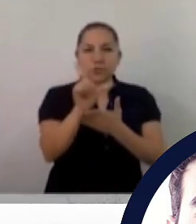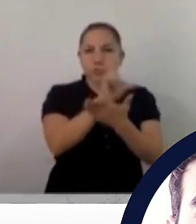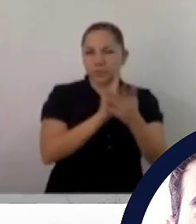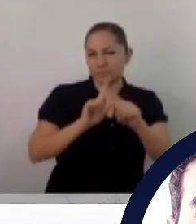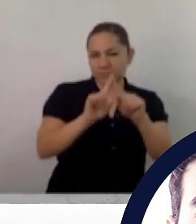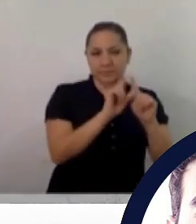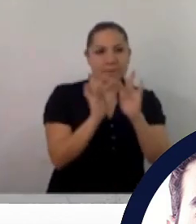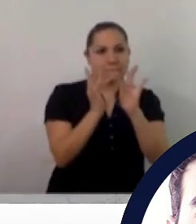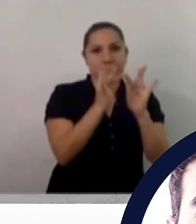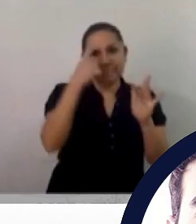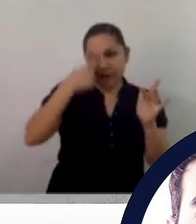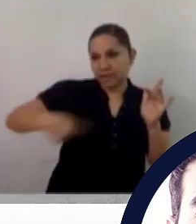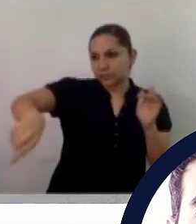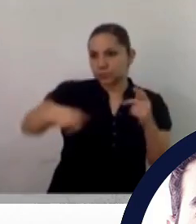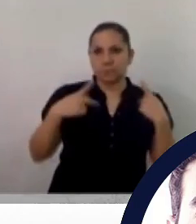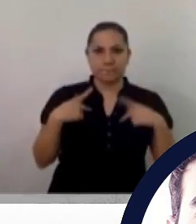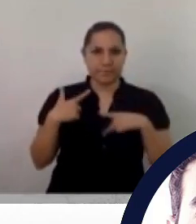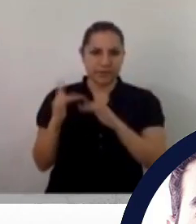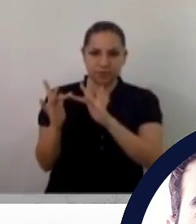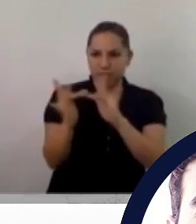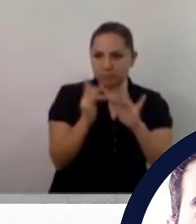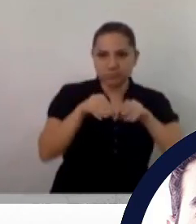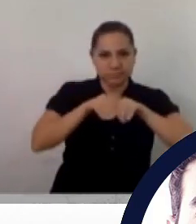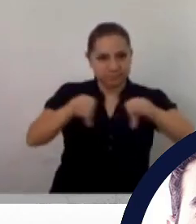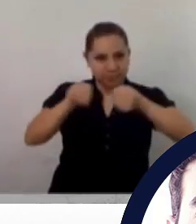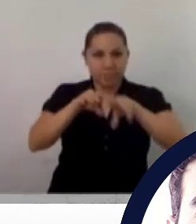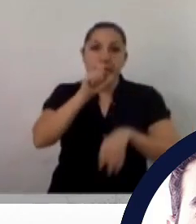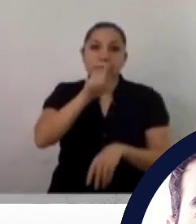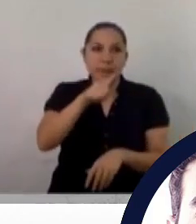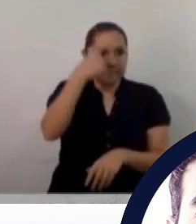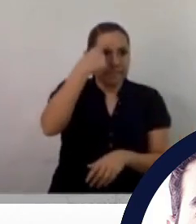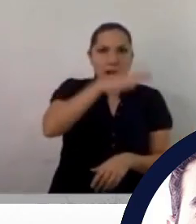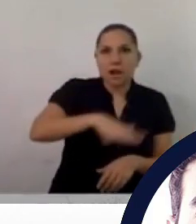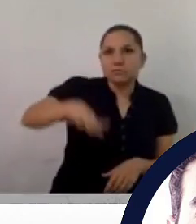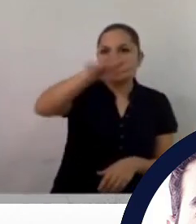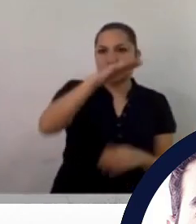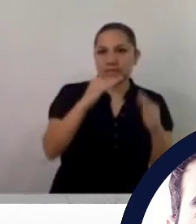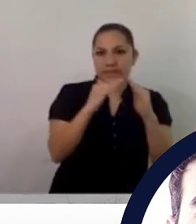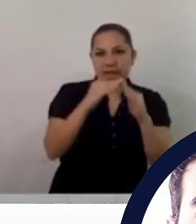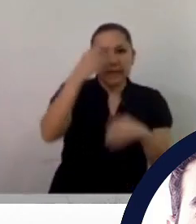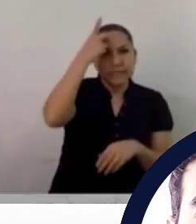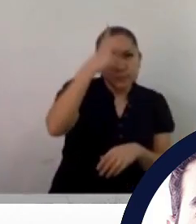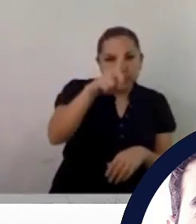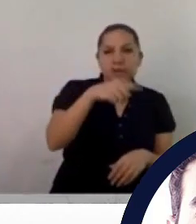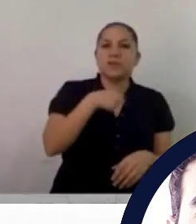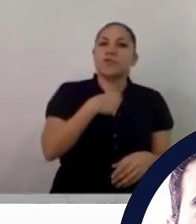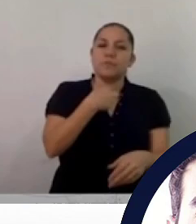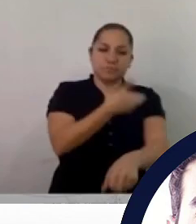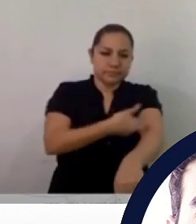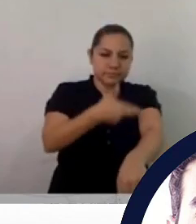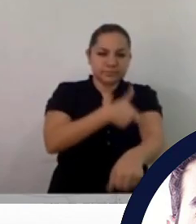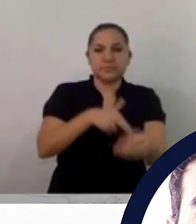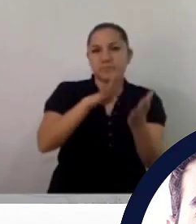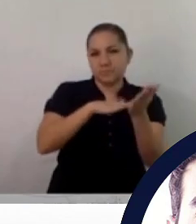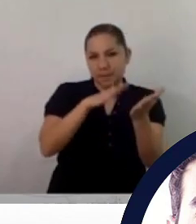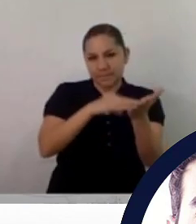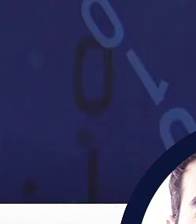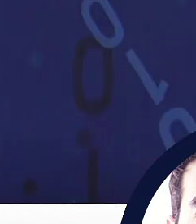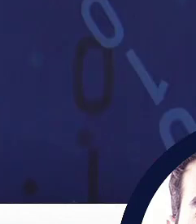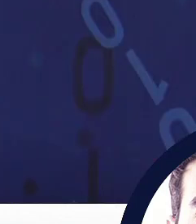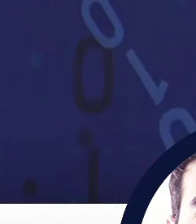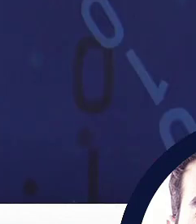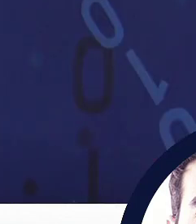A ver, ¿caímos otra vez? Pues más bien no han recuperado ninguno. Pero si habíamos